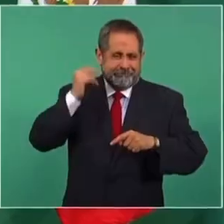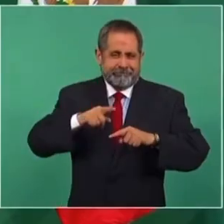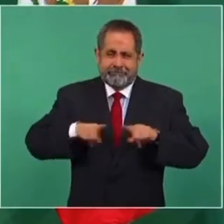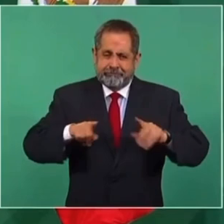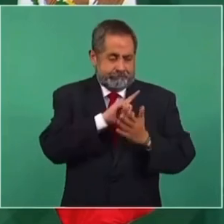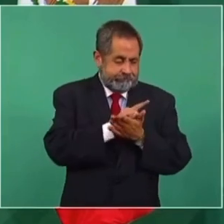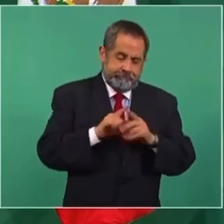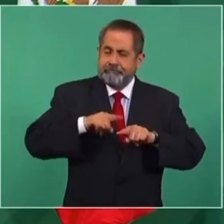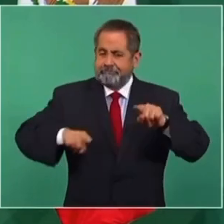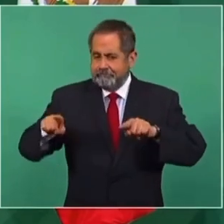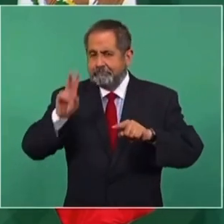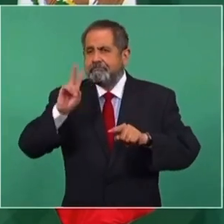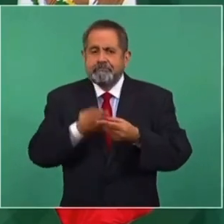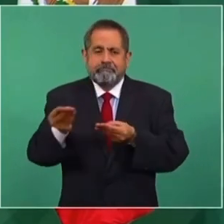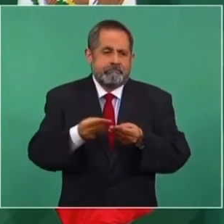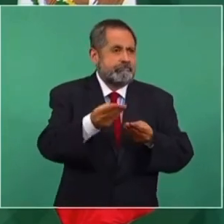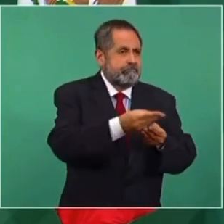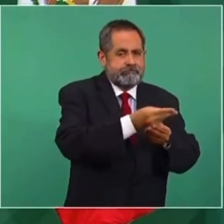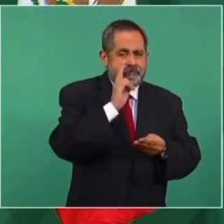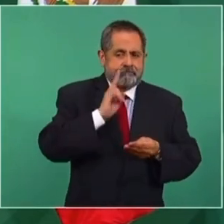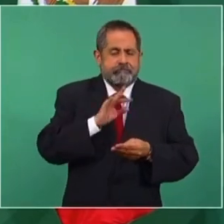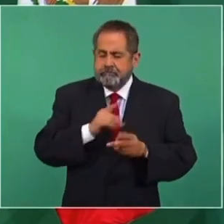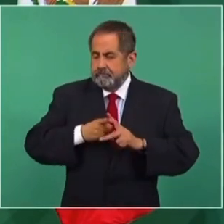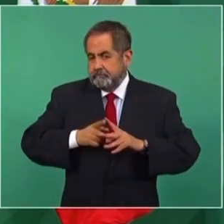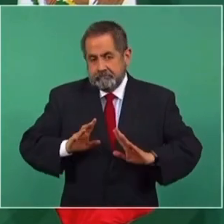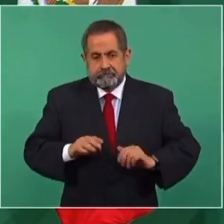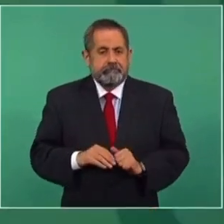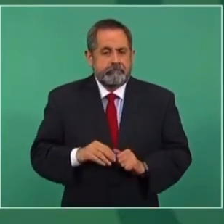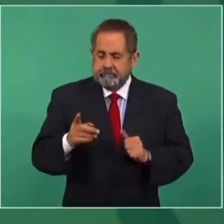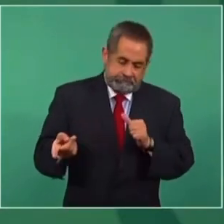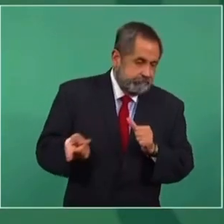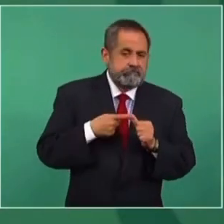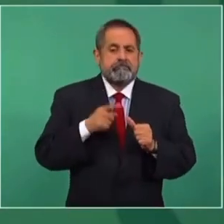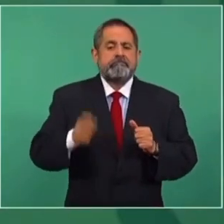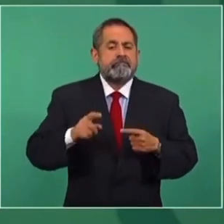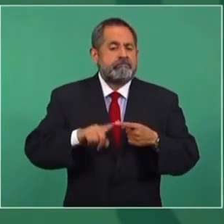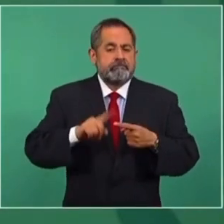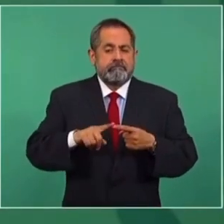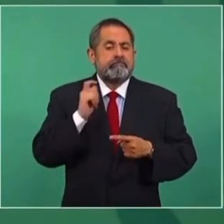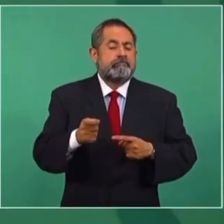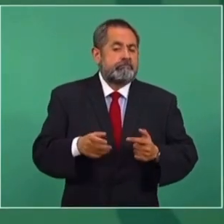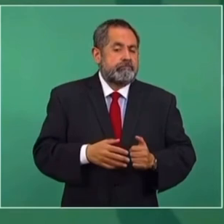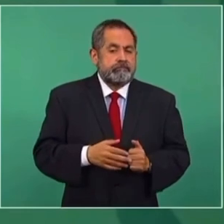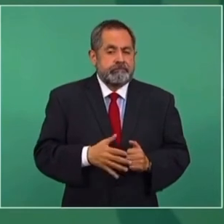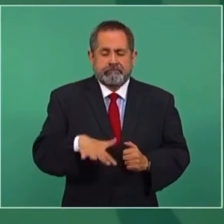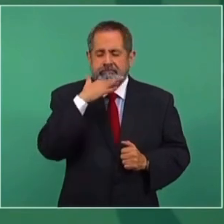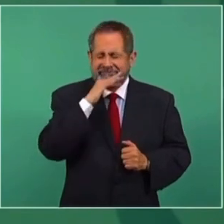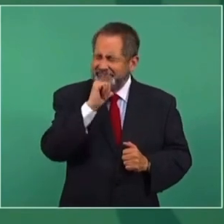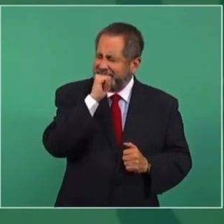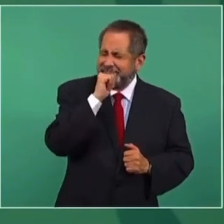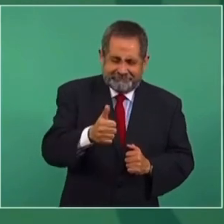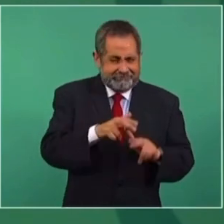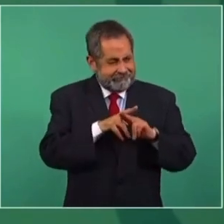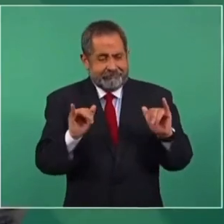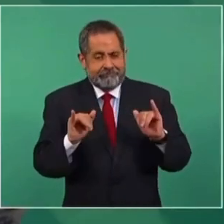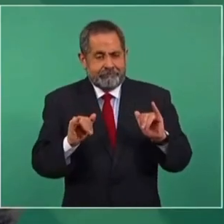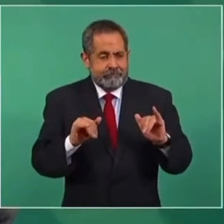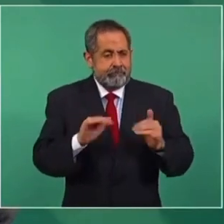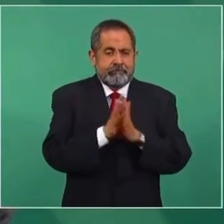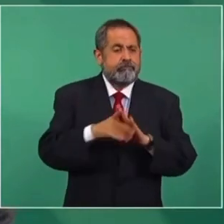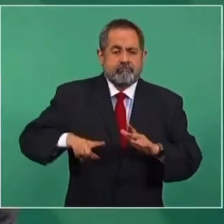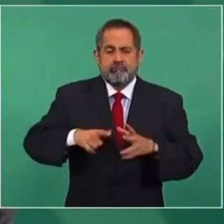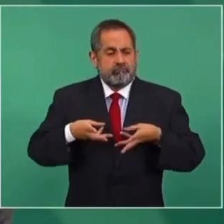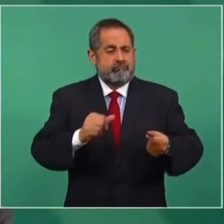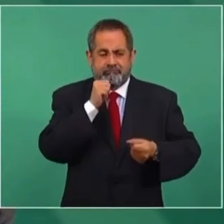en el ingreso, pero primero no permitir la corrupción y hacer